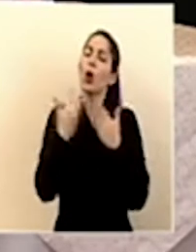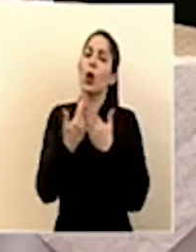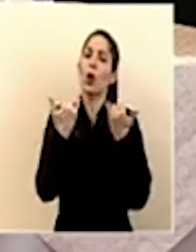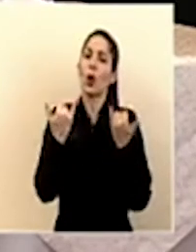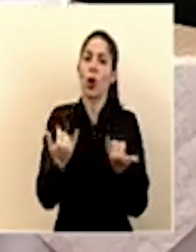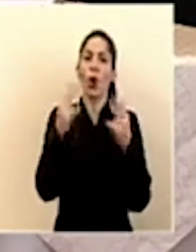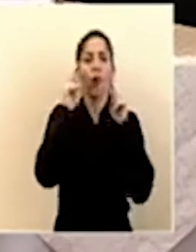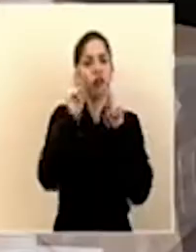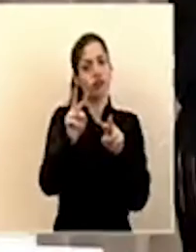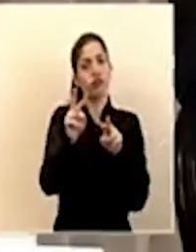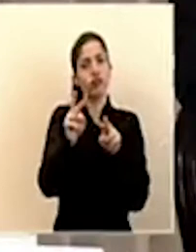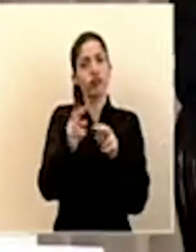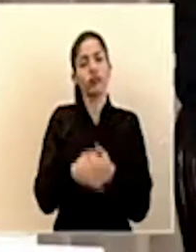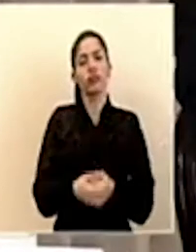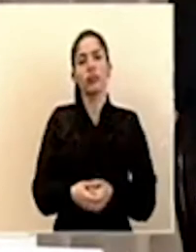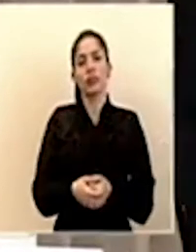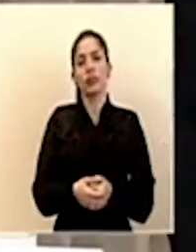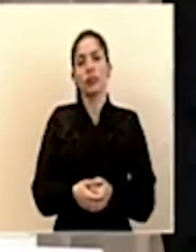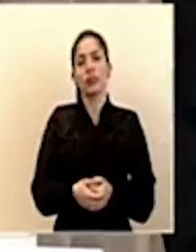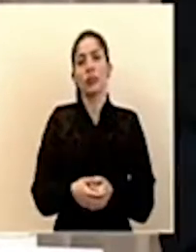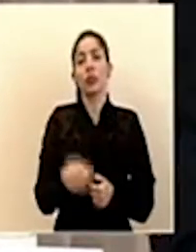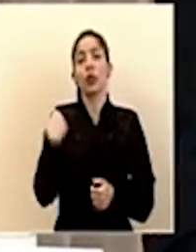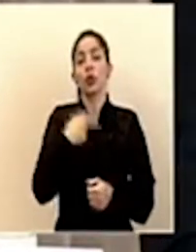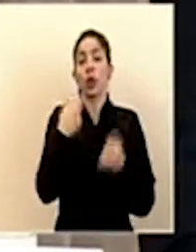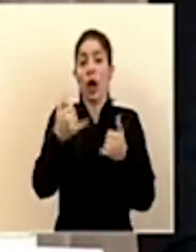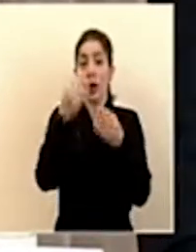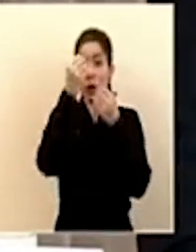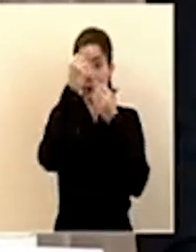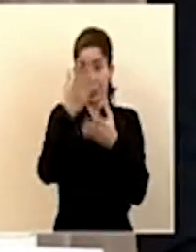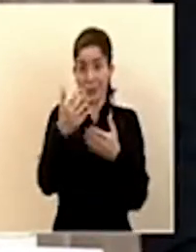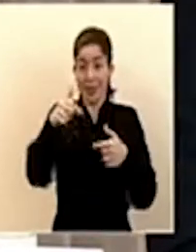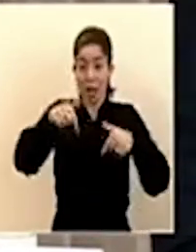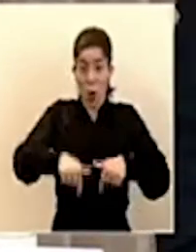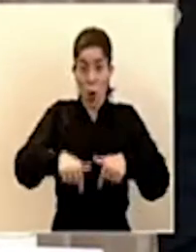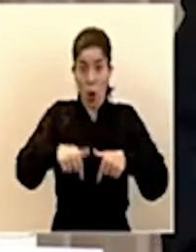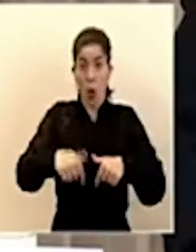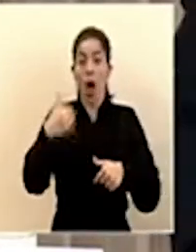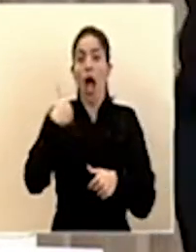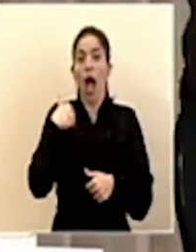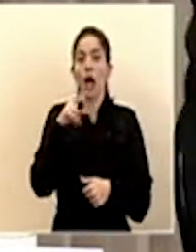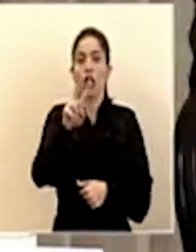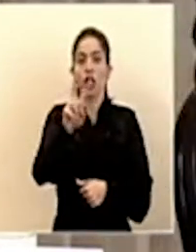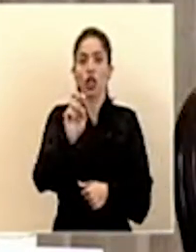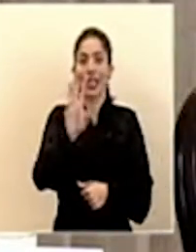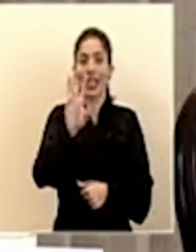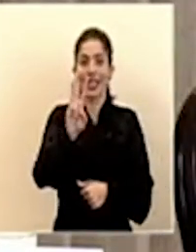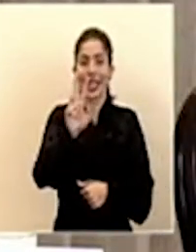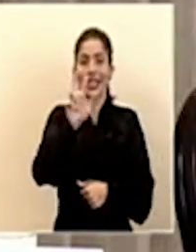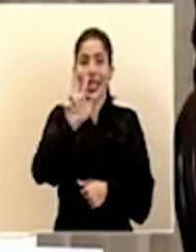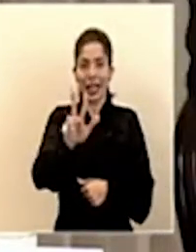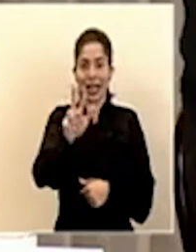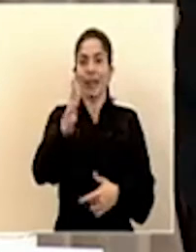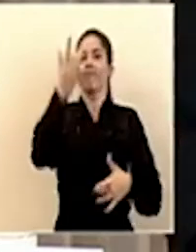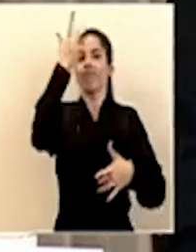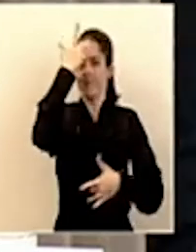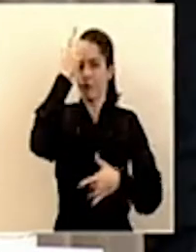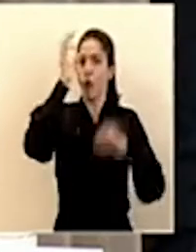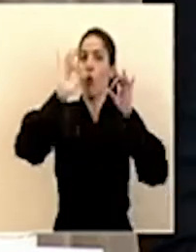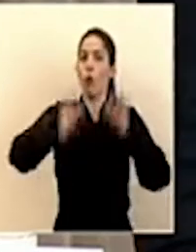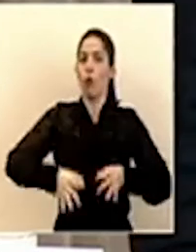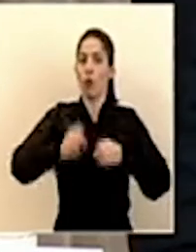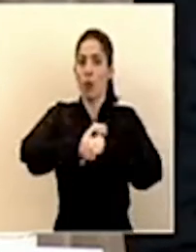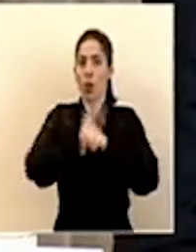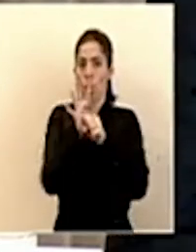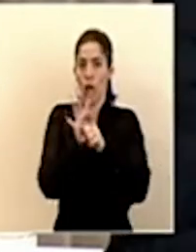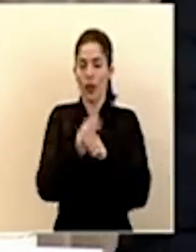sintonizándonos reportamos que a la fecha tenemos 263 casos confirmados por COVID